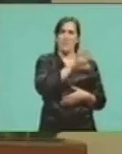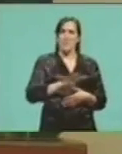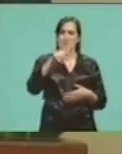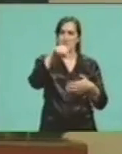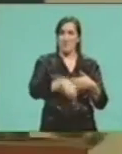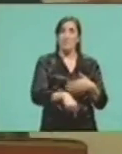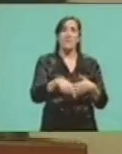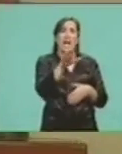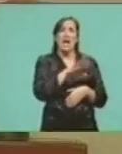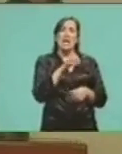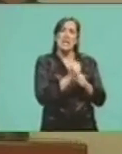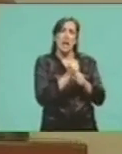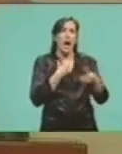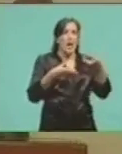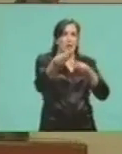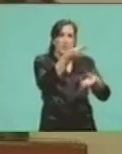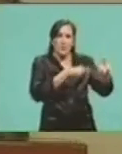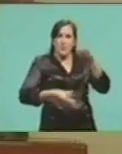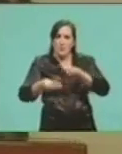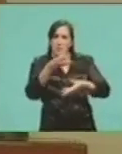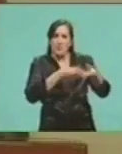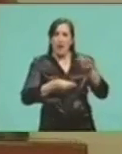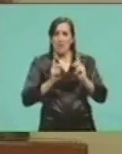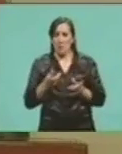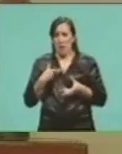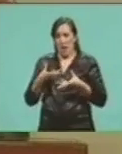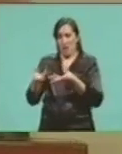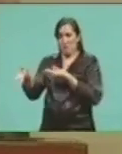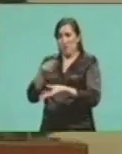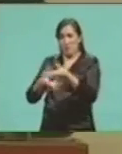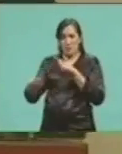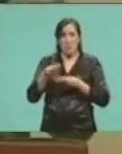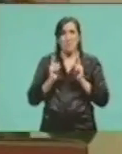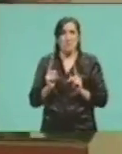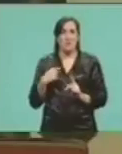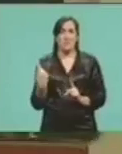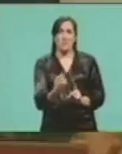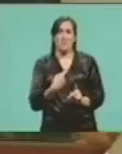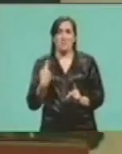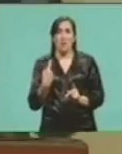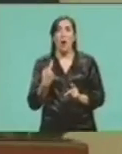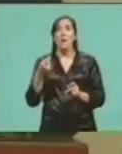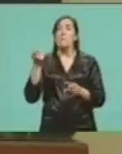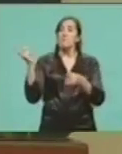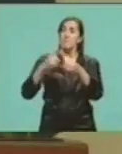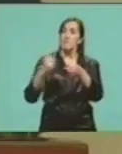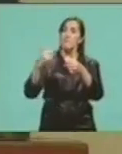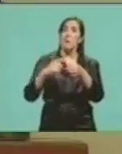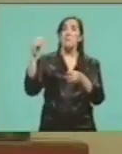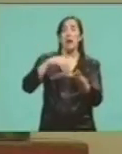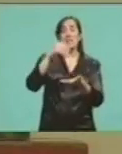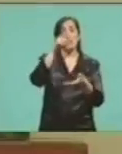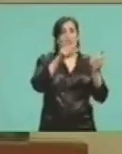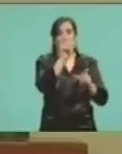desarrollarnos juntos y ayudarnos también a nosotros mismos, porque debemos saber que cuanto más gente incorporemos al consumo,